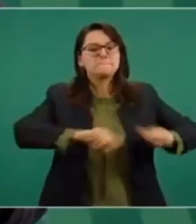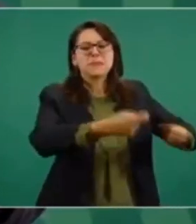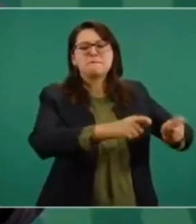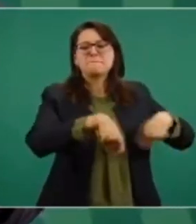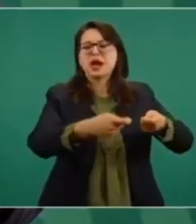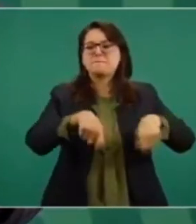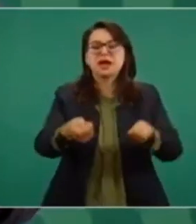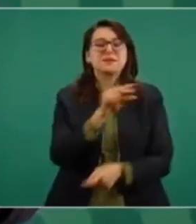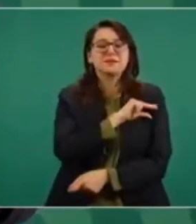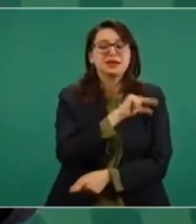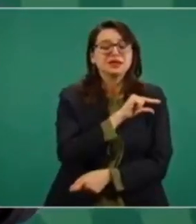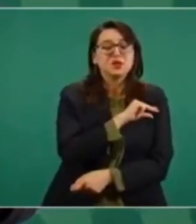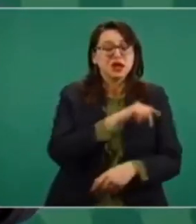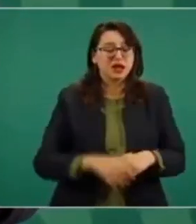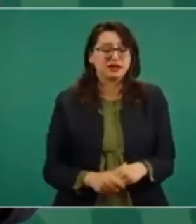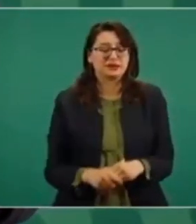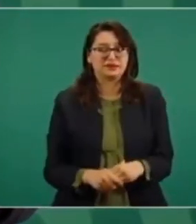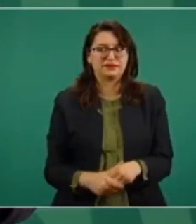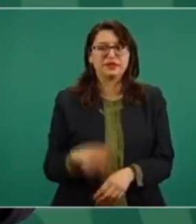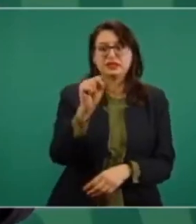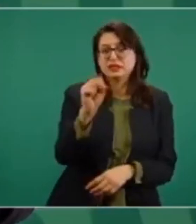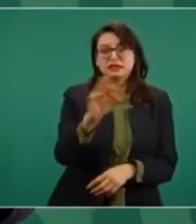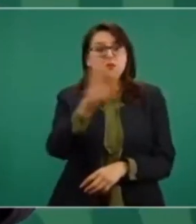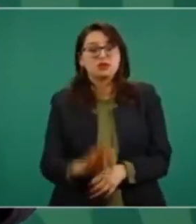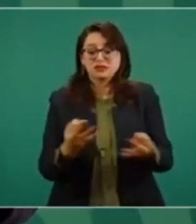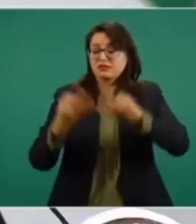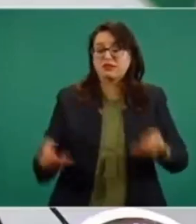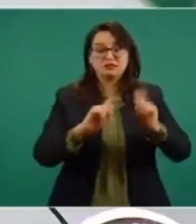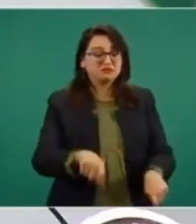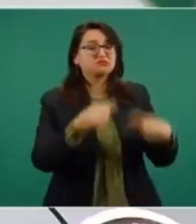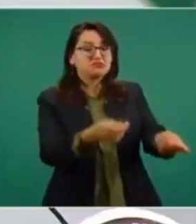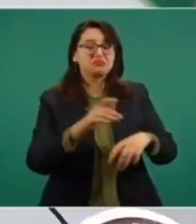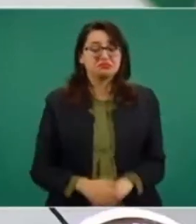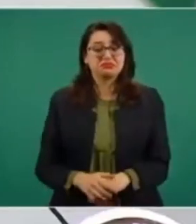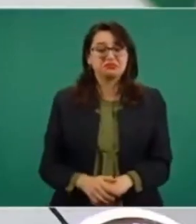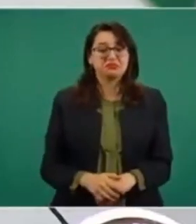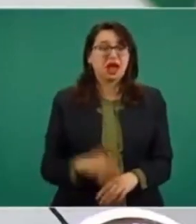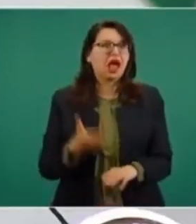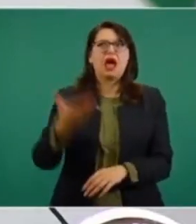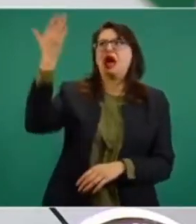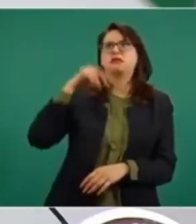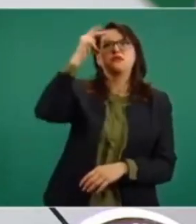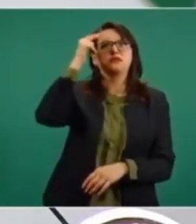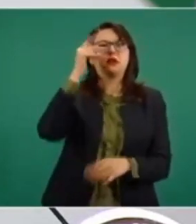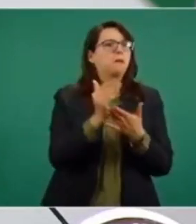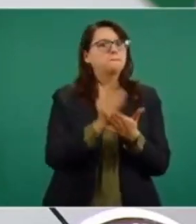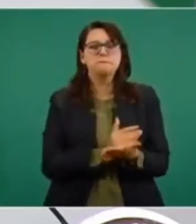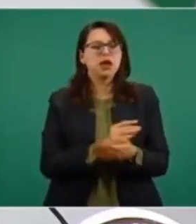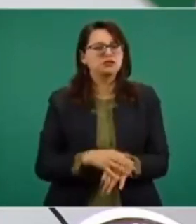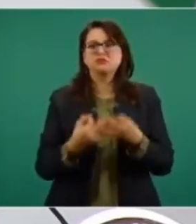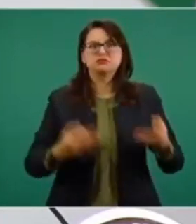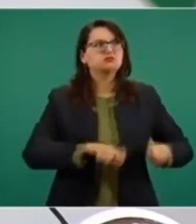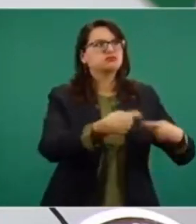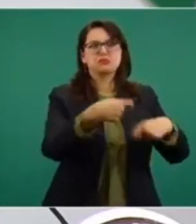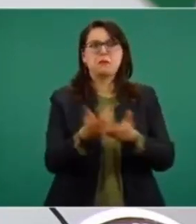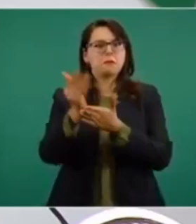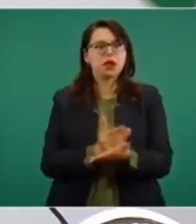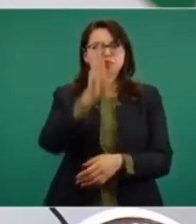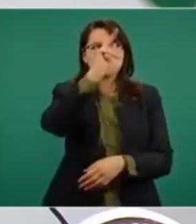particulares. El 60 por ciento del territorio nacional lo concesionaron, ni Porfirio Díaz entregó tanto suelo patrio.